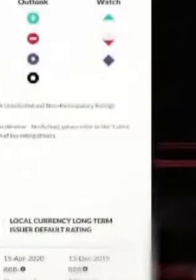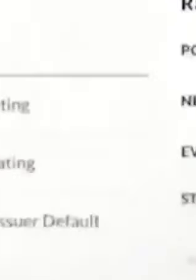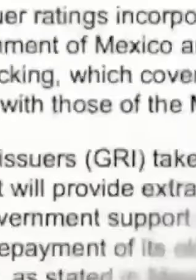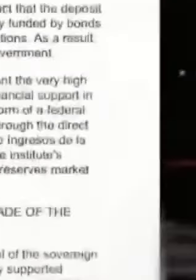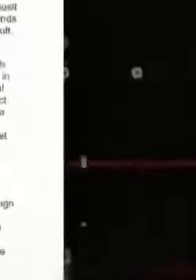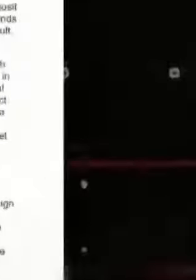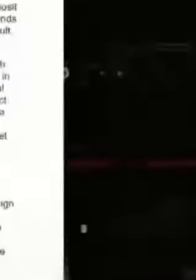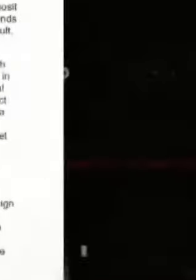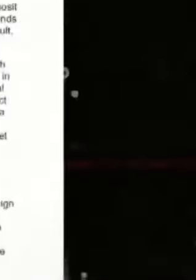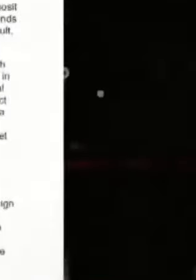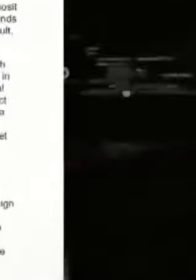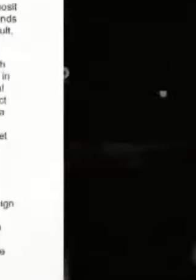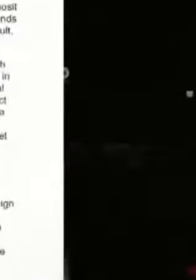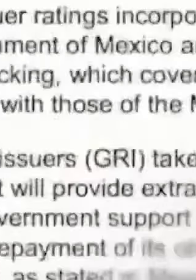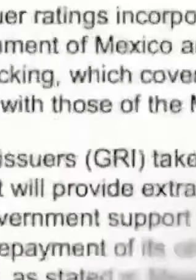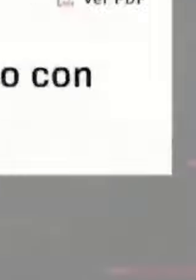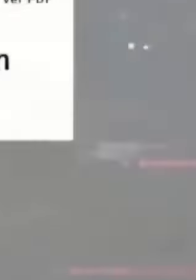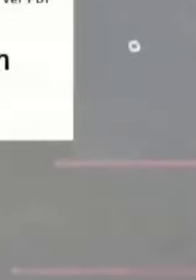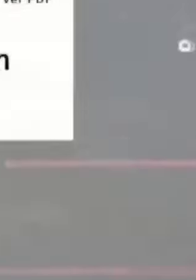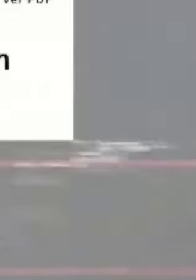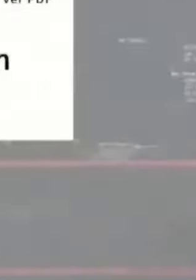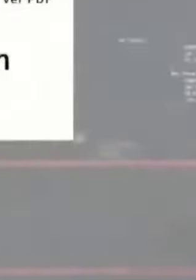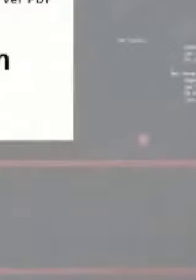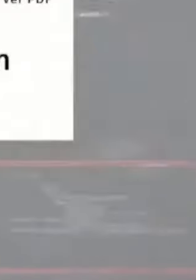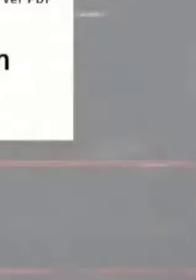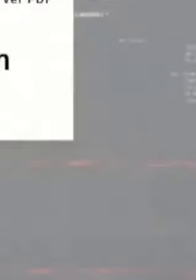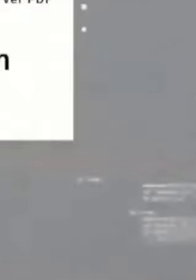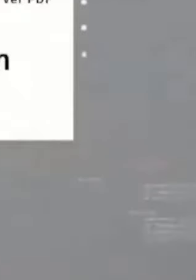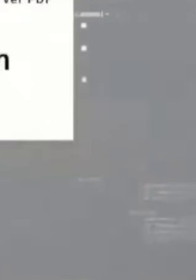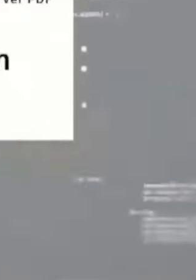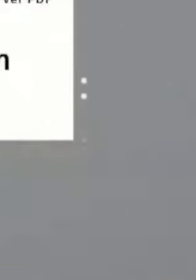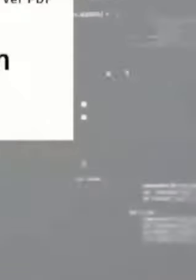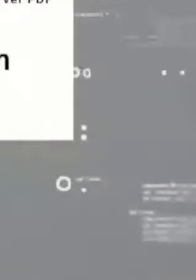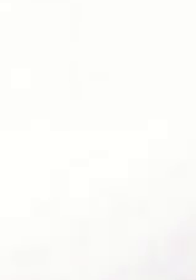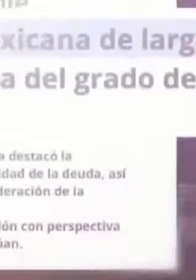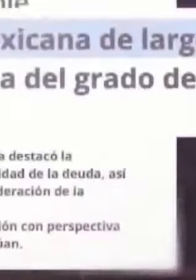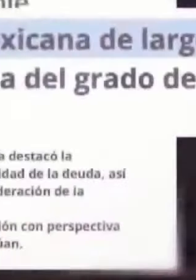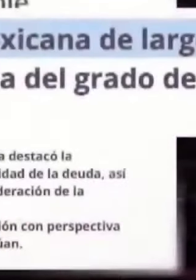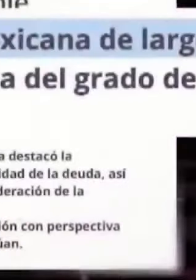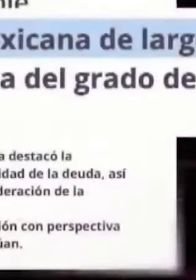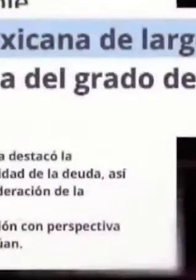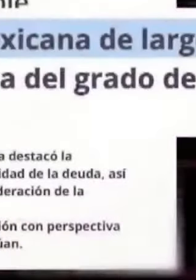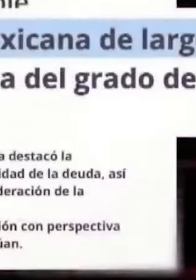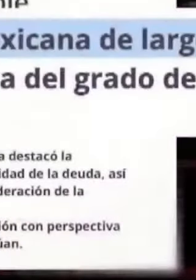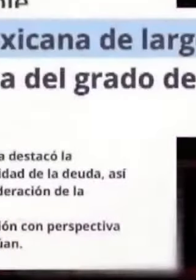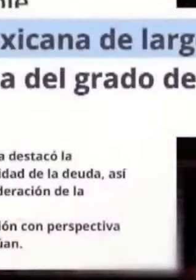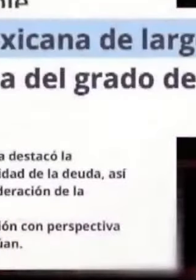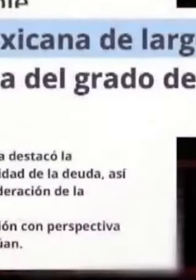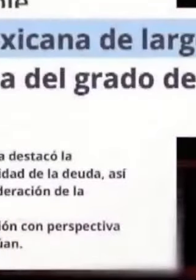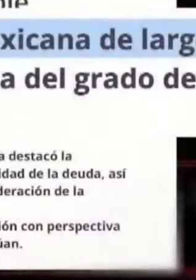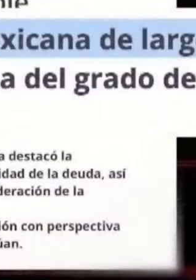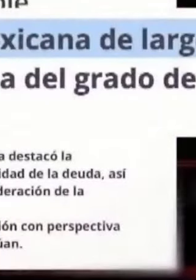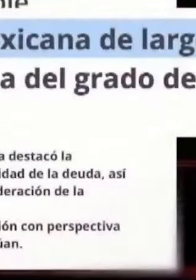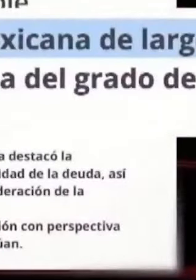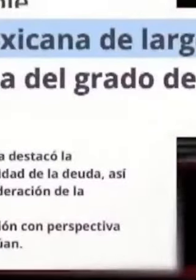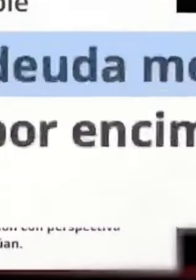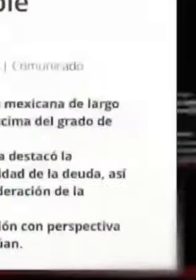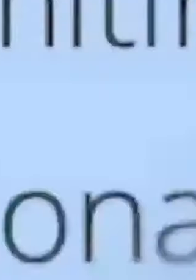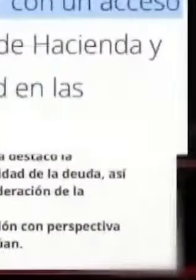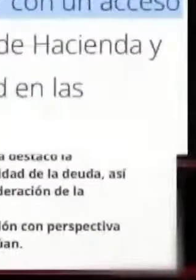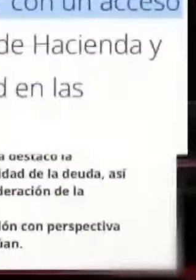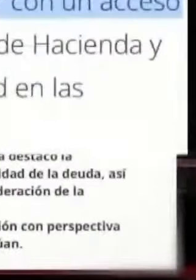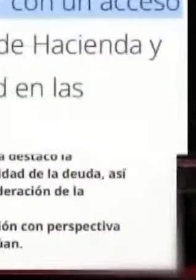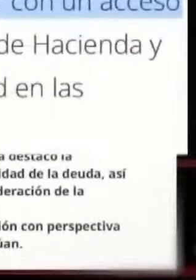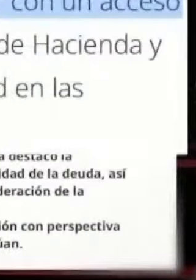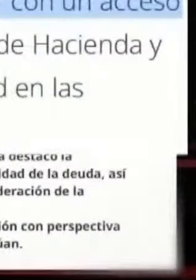Fitch Ratings, Moody's y Croll Bond Rating Agency, han reafirmado la calificación de deuda de largo plazo, asegurando el acceso